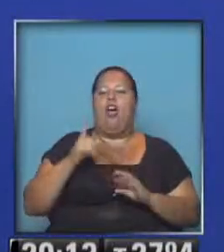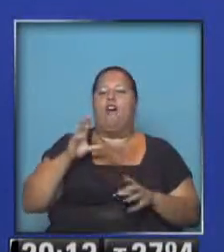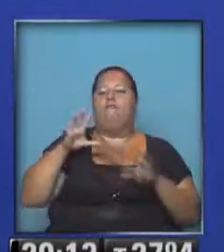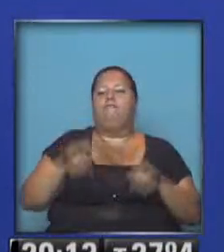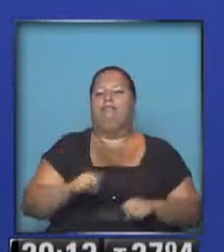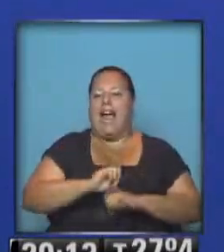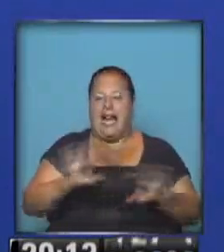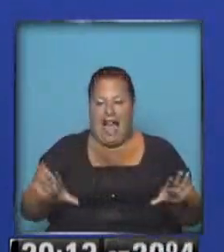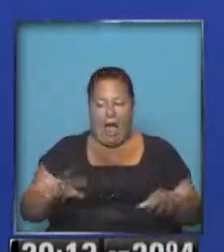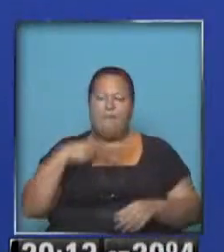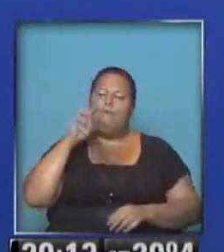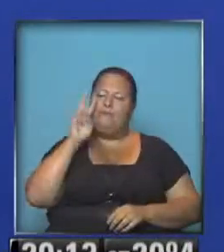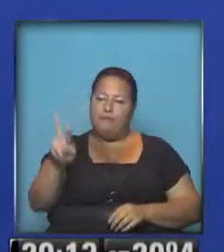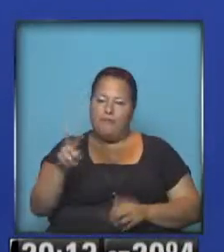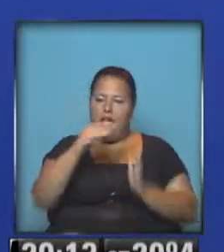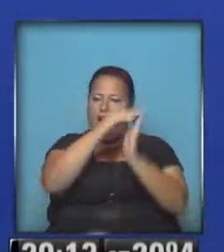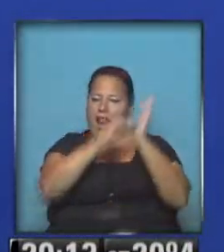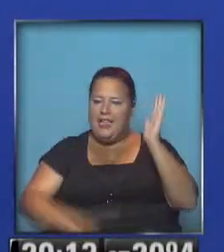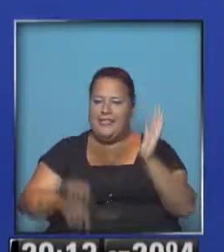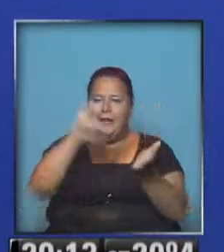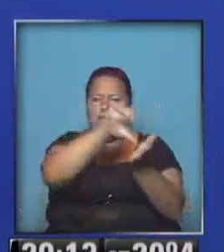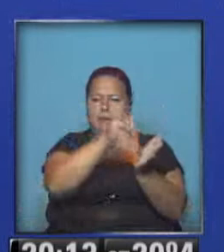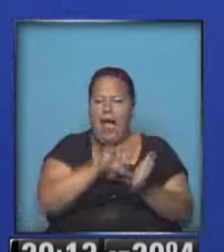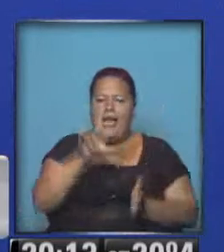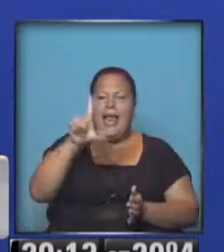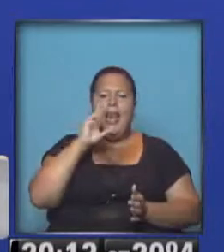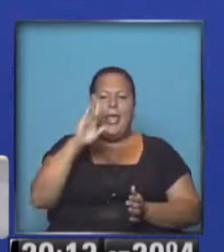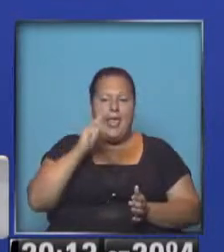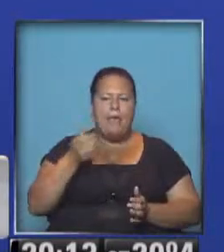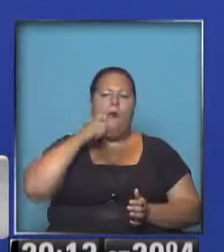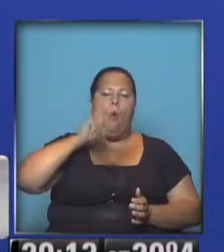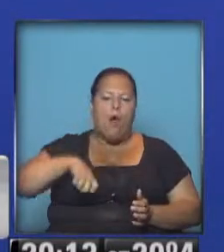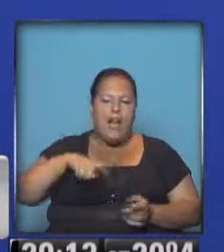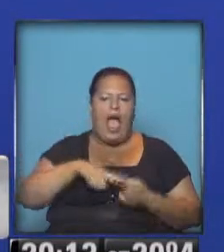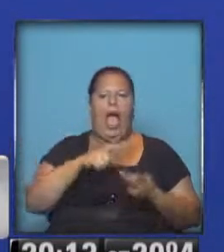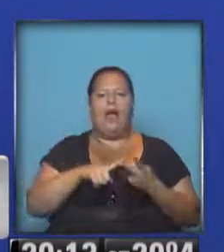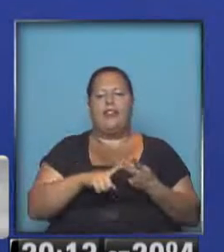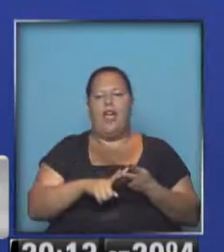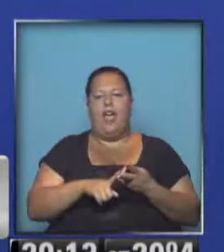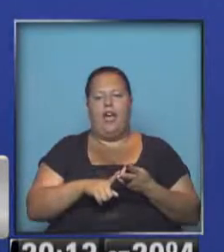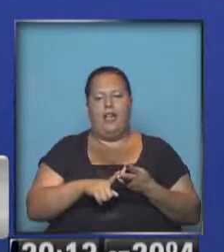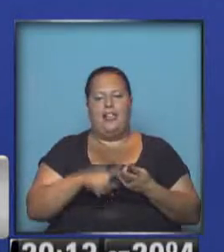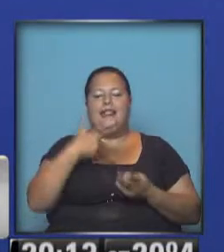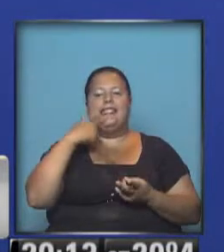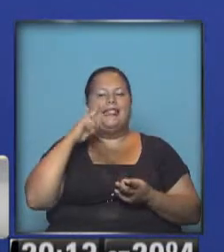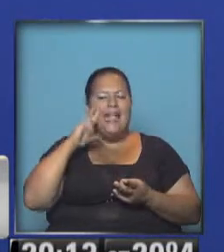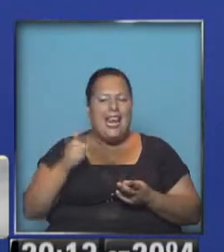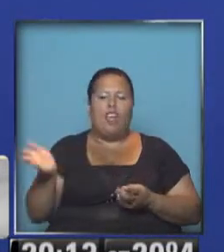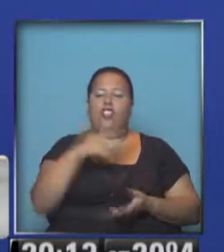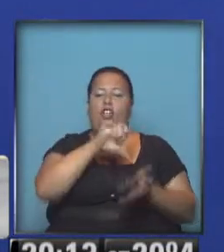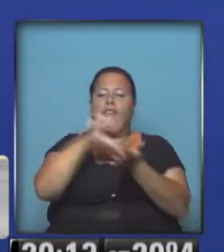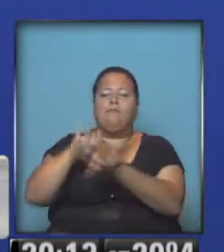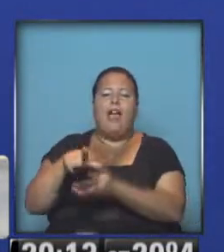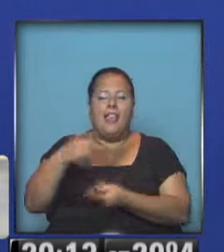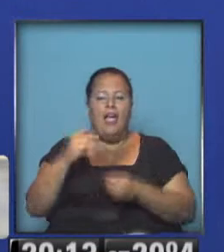mucho más drástica. Veíamos en el listado los países Libia, Ucrania, Siria, todos países